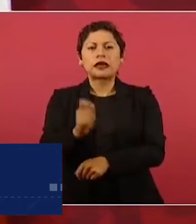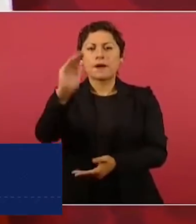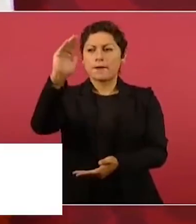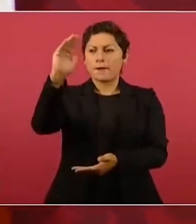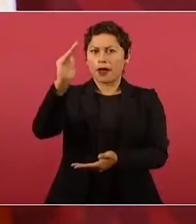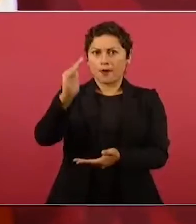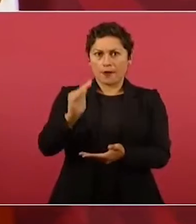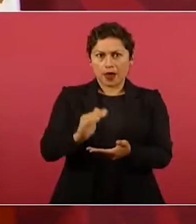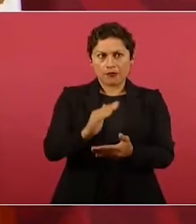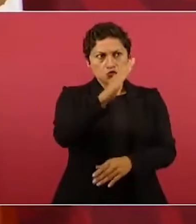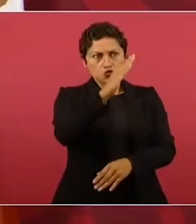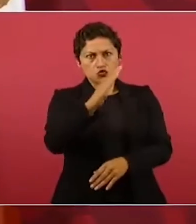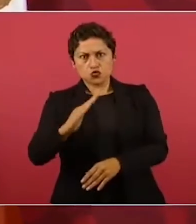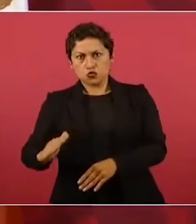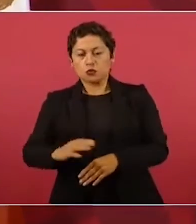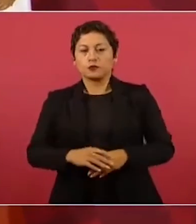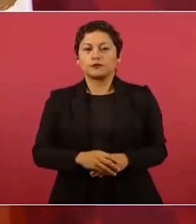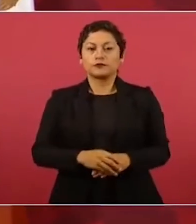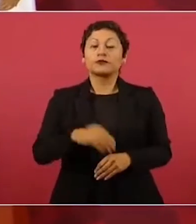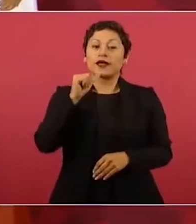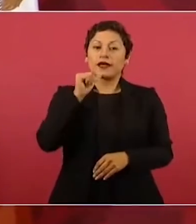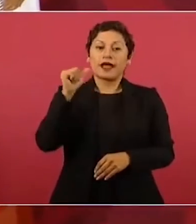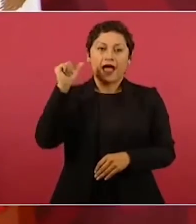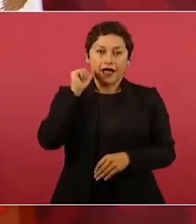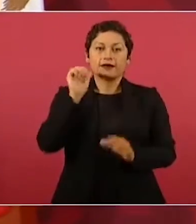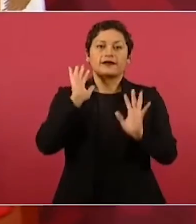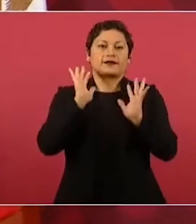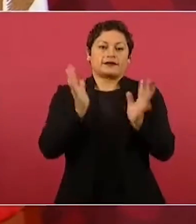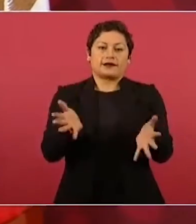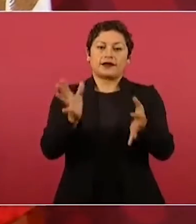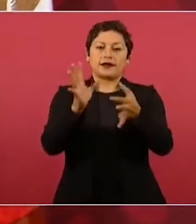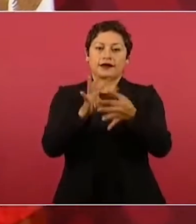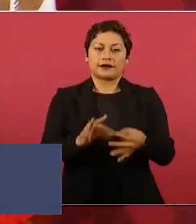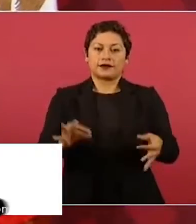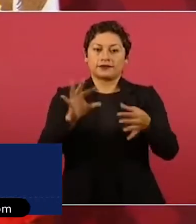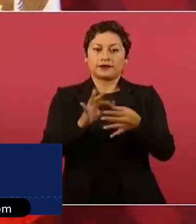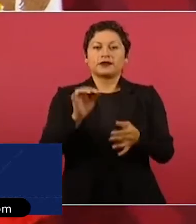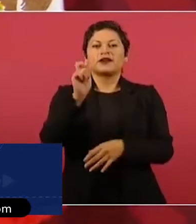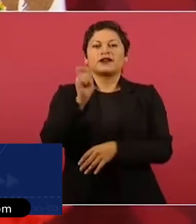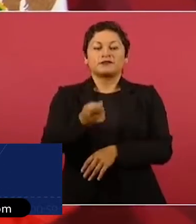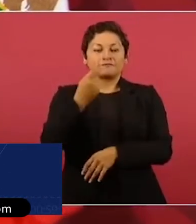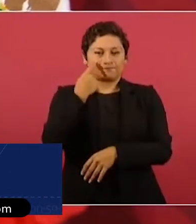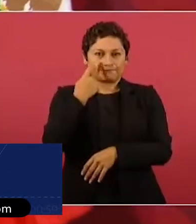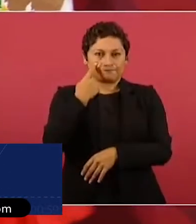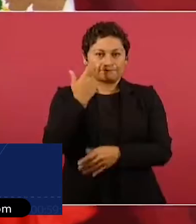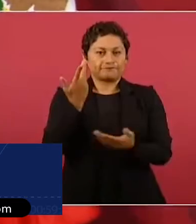Ya hablé ayer de que en el resto de los